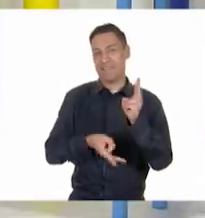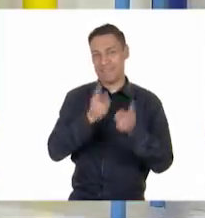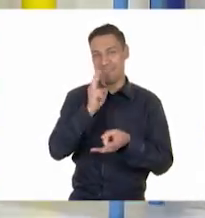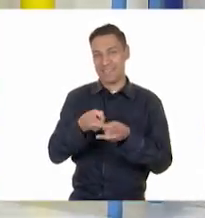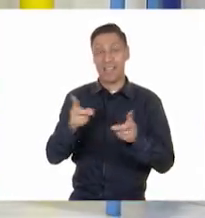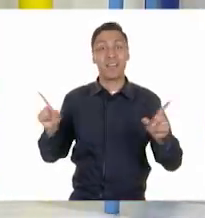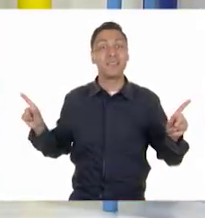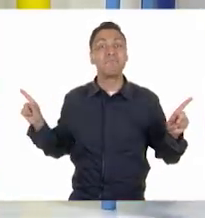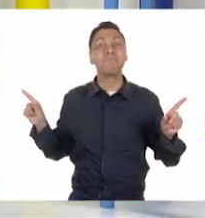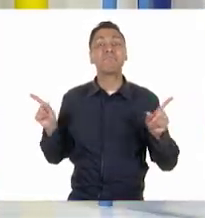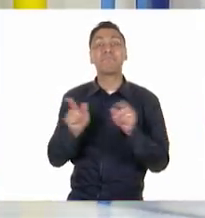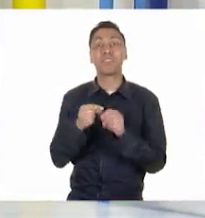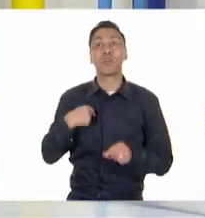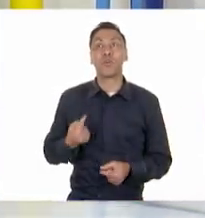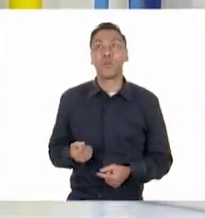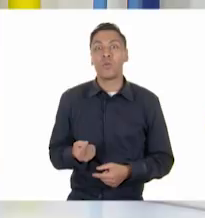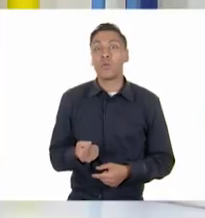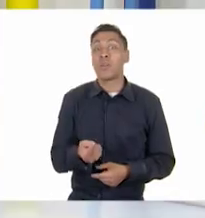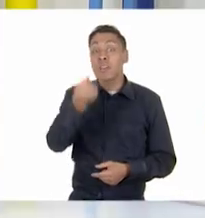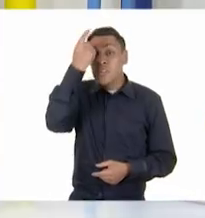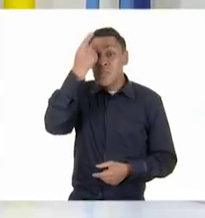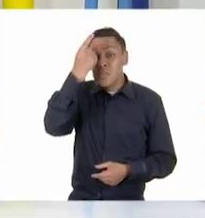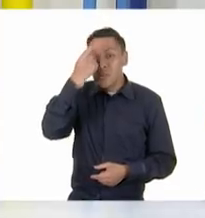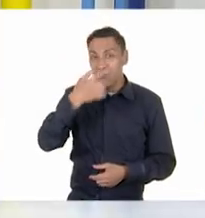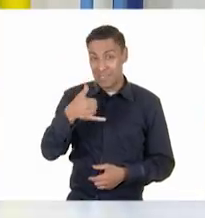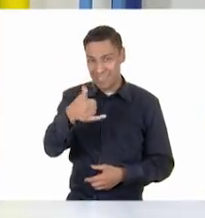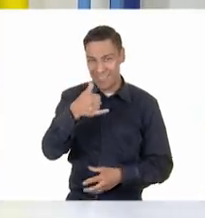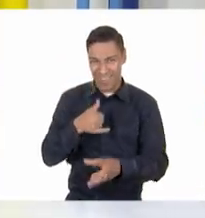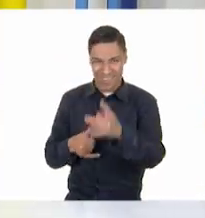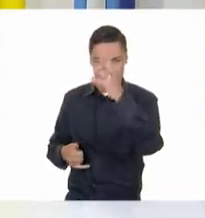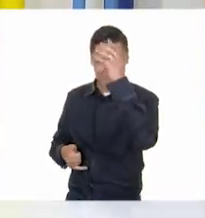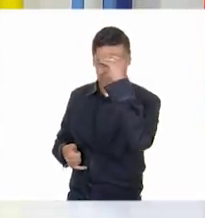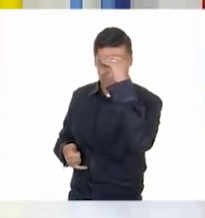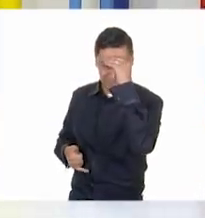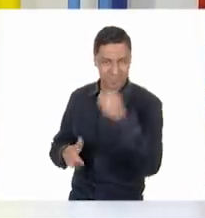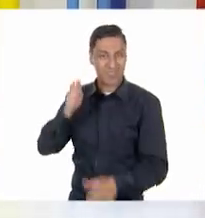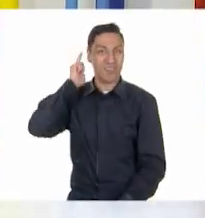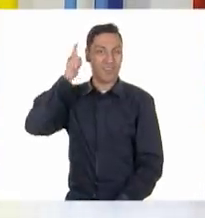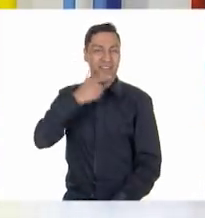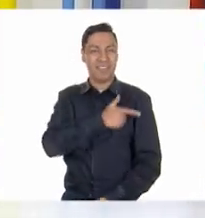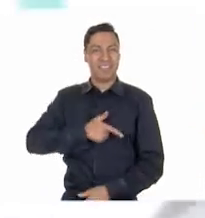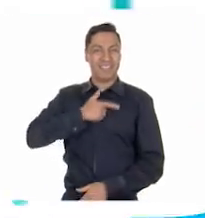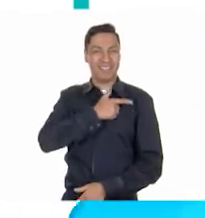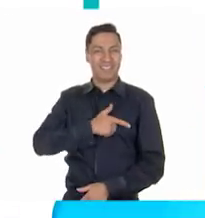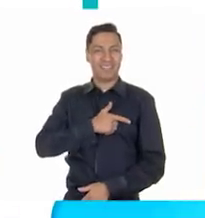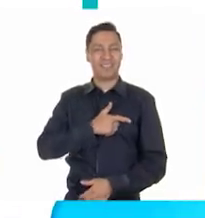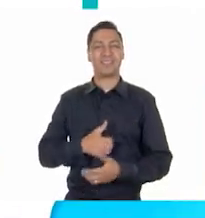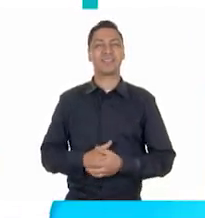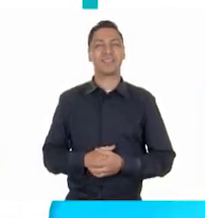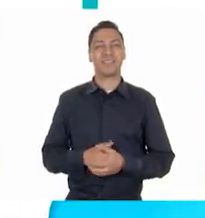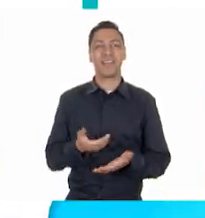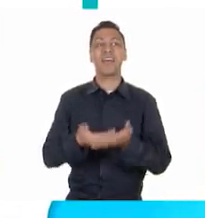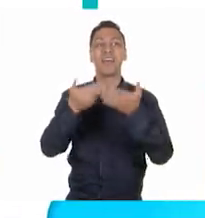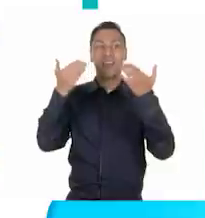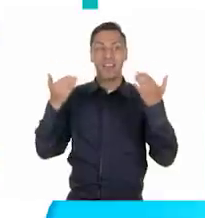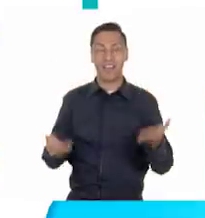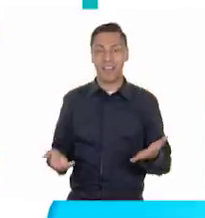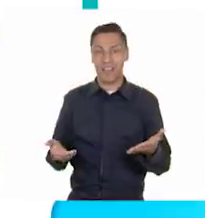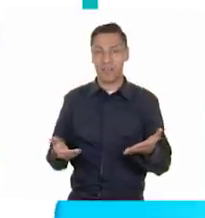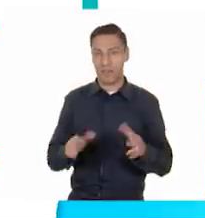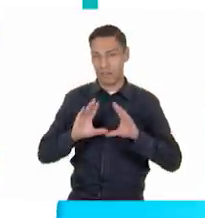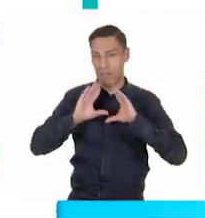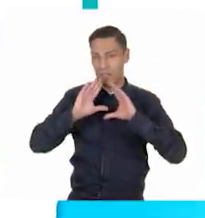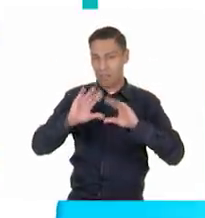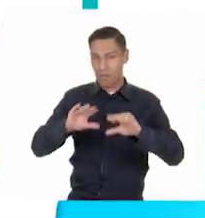terminado con Creesco y Aprendo. Espero que lo hayan disfrutado tanto como nosotros. Ahora continuamos con